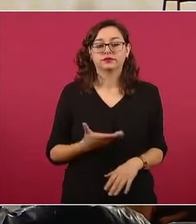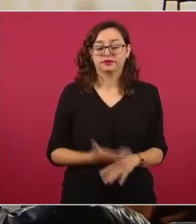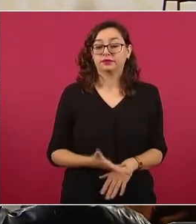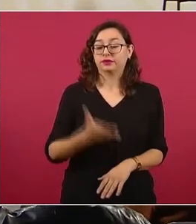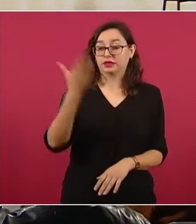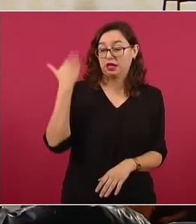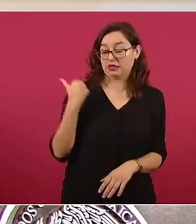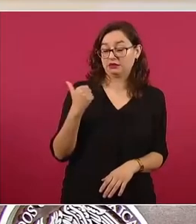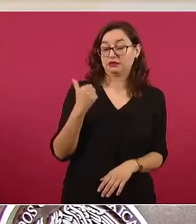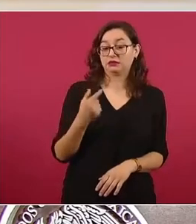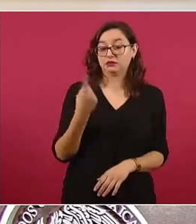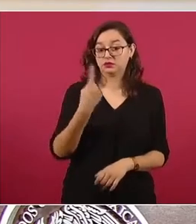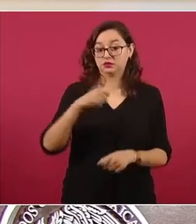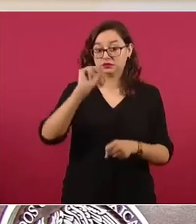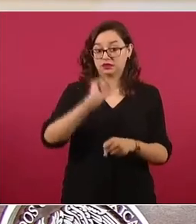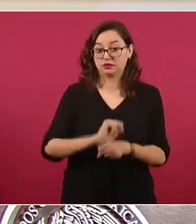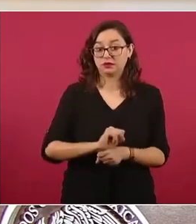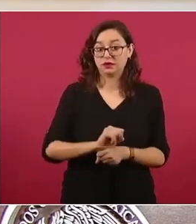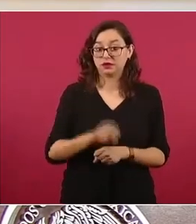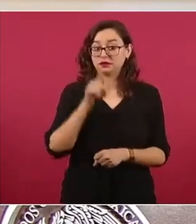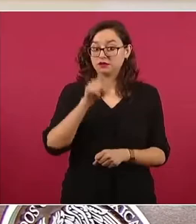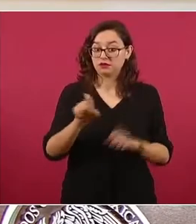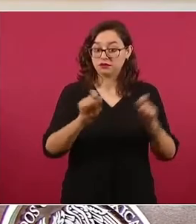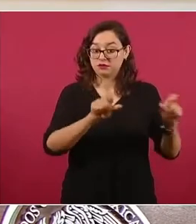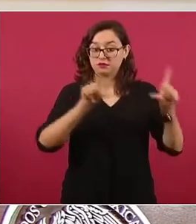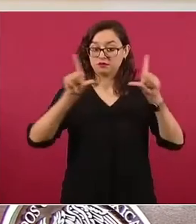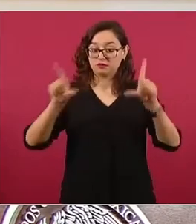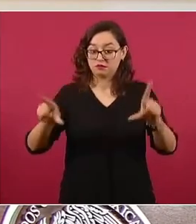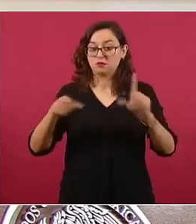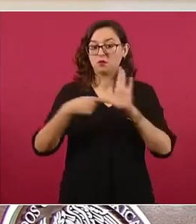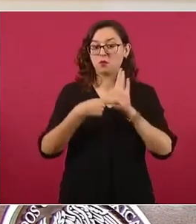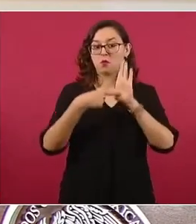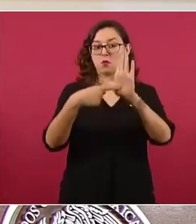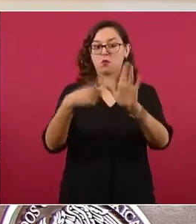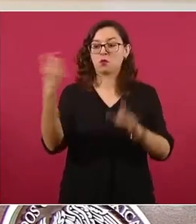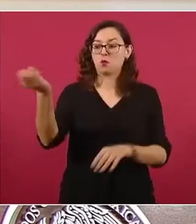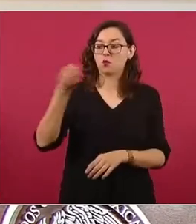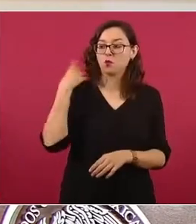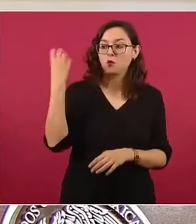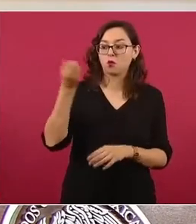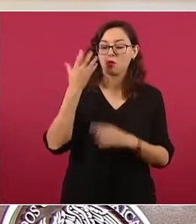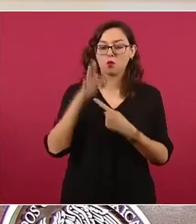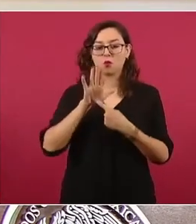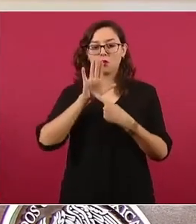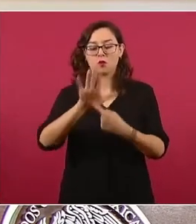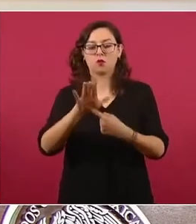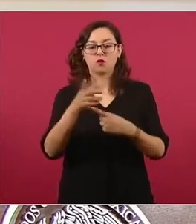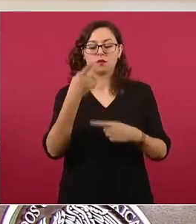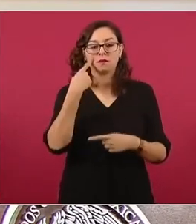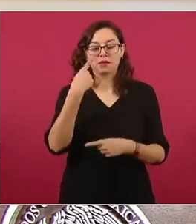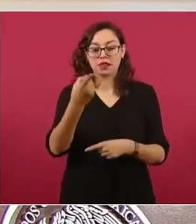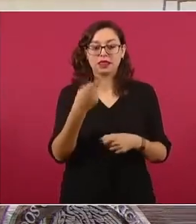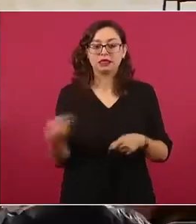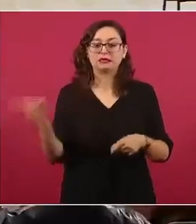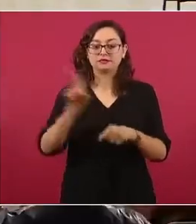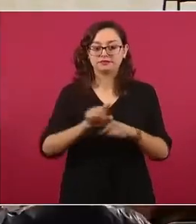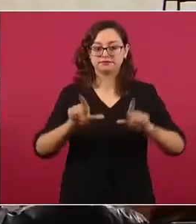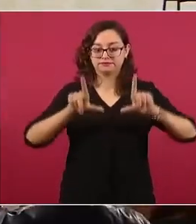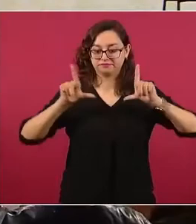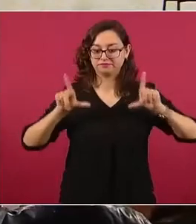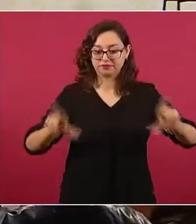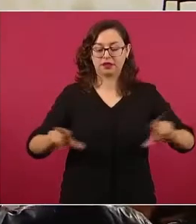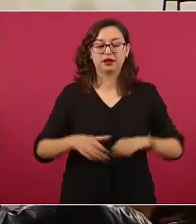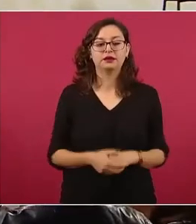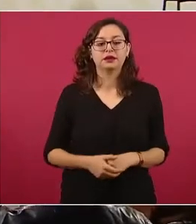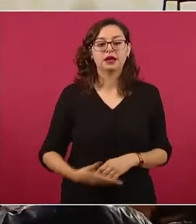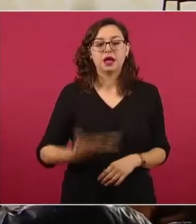6 una imagen del mandatario en la conferencia. Vean lo que dice el pie de foto. El presidente López